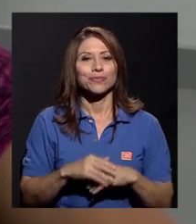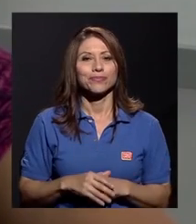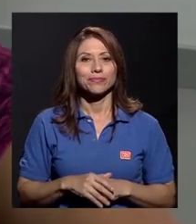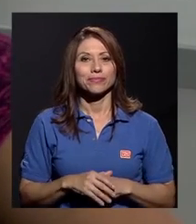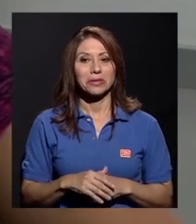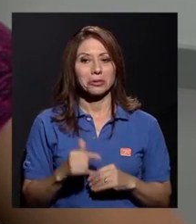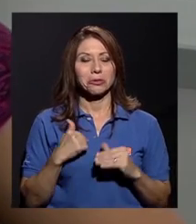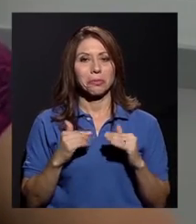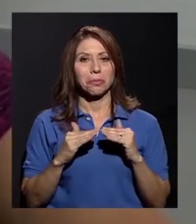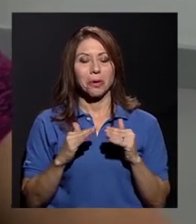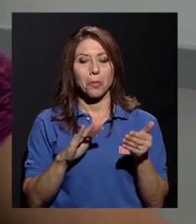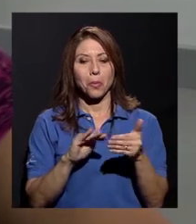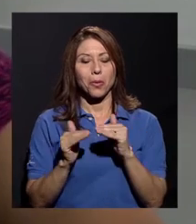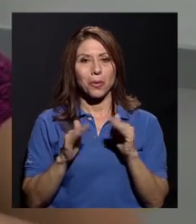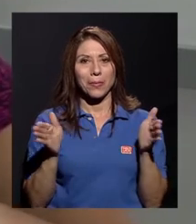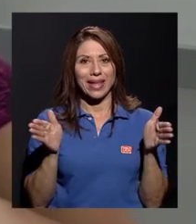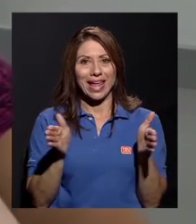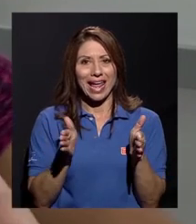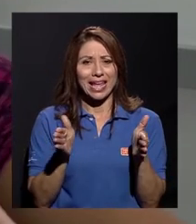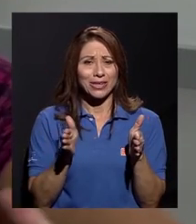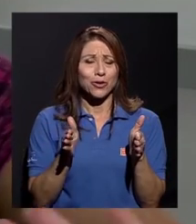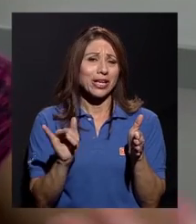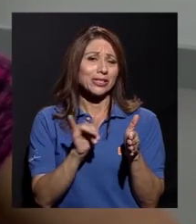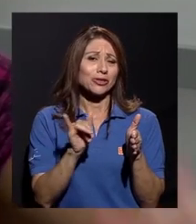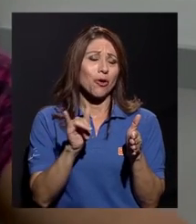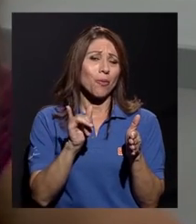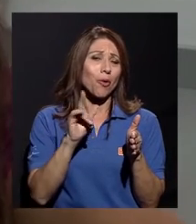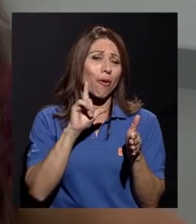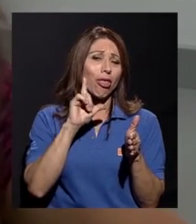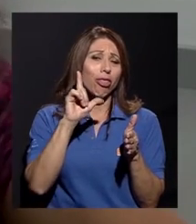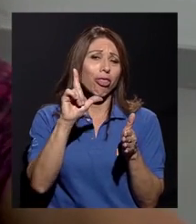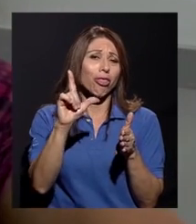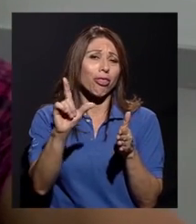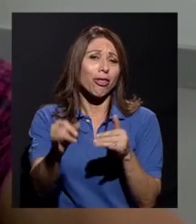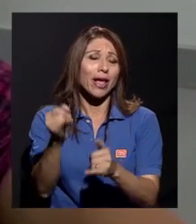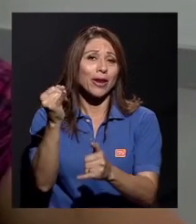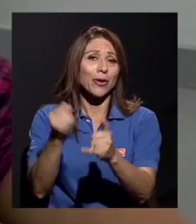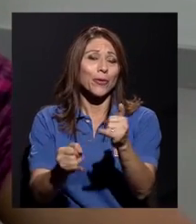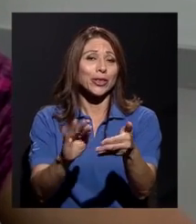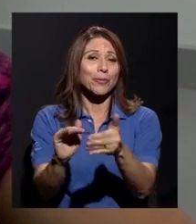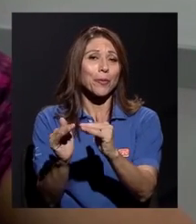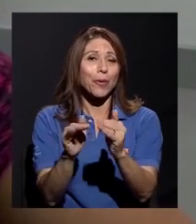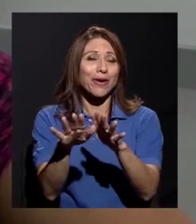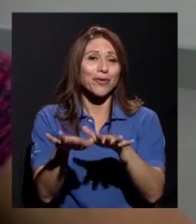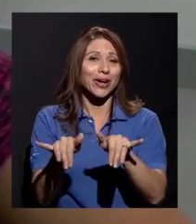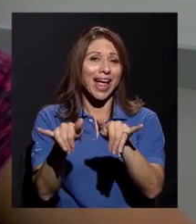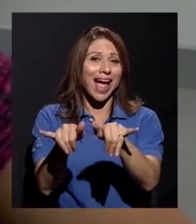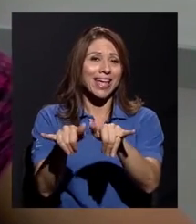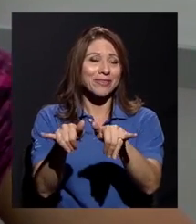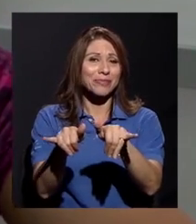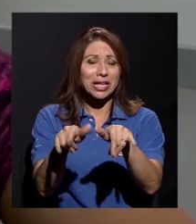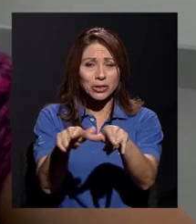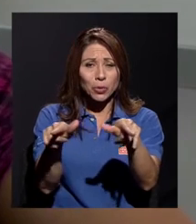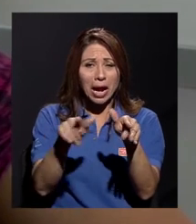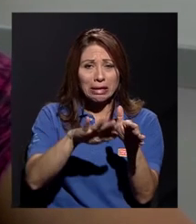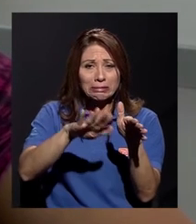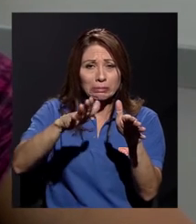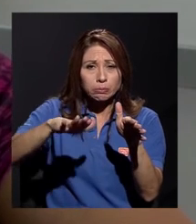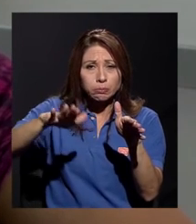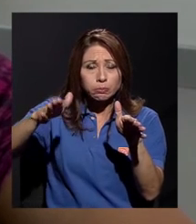de hecho es como el último pueblo ya que hay, es una zona muy montañosa,